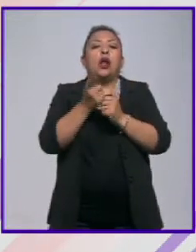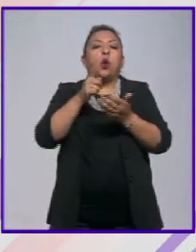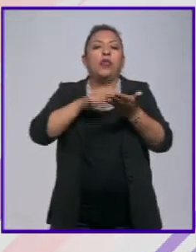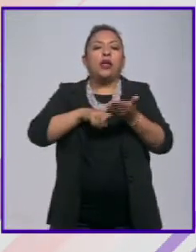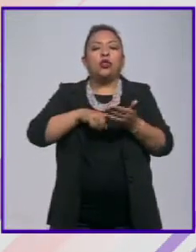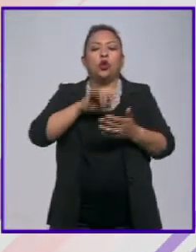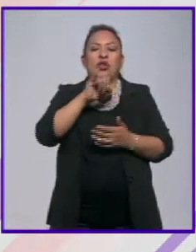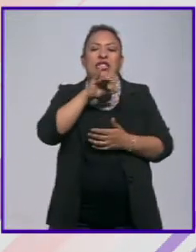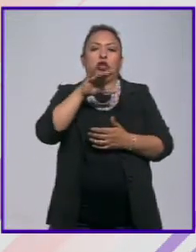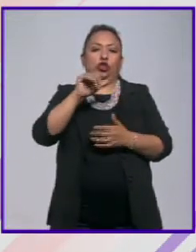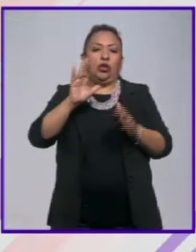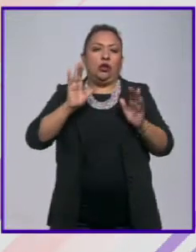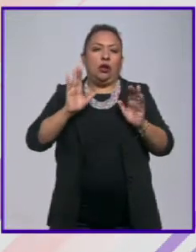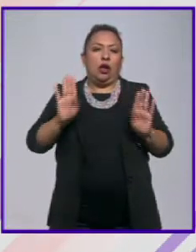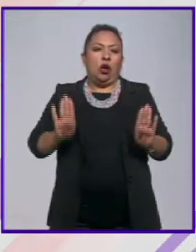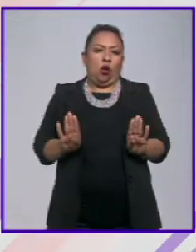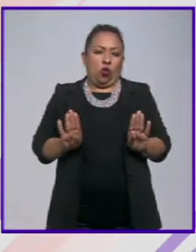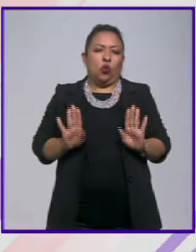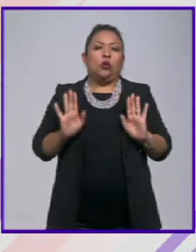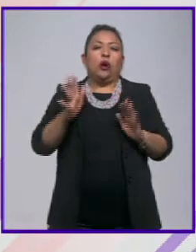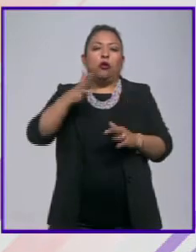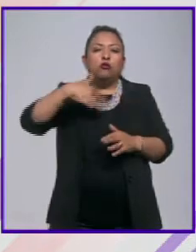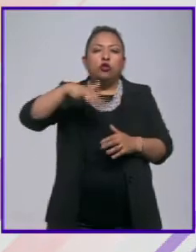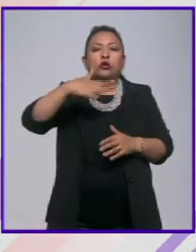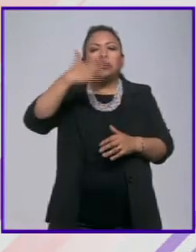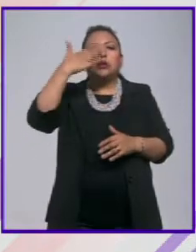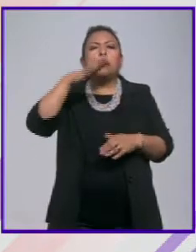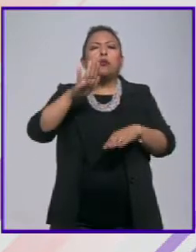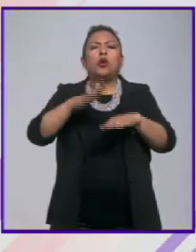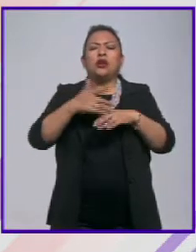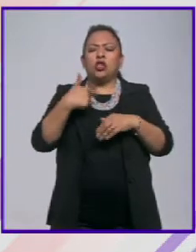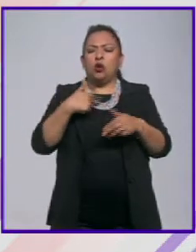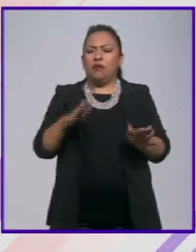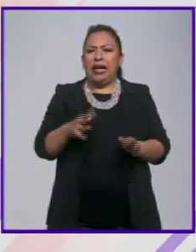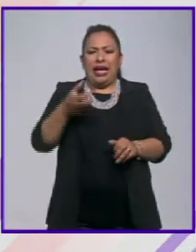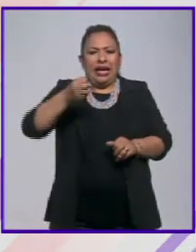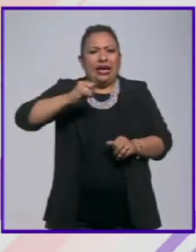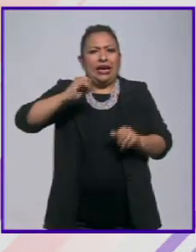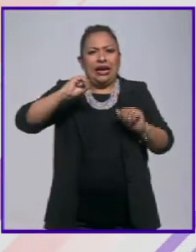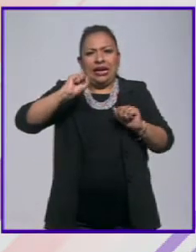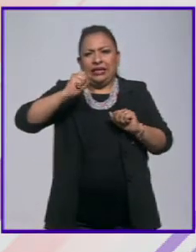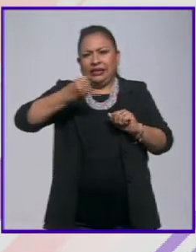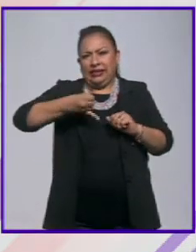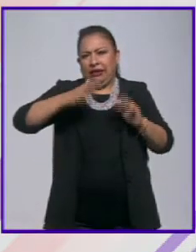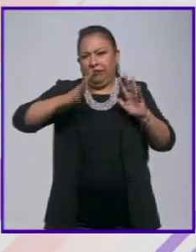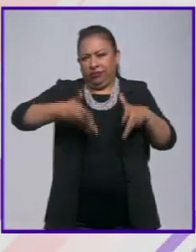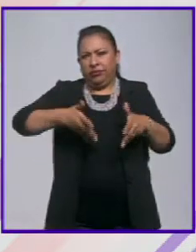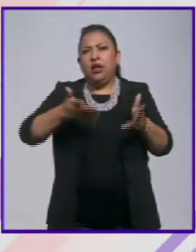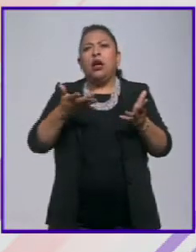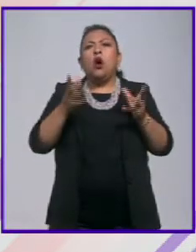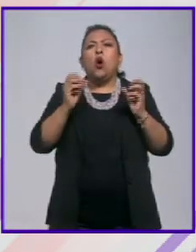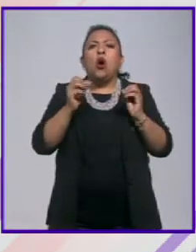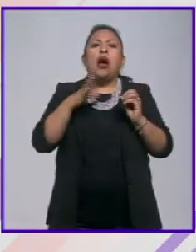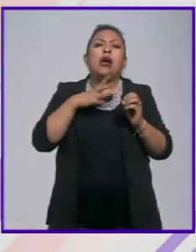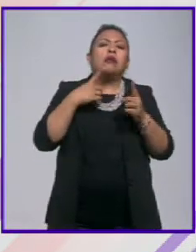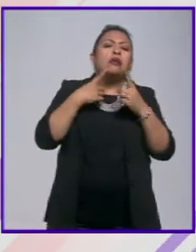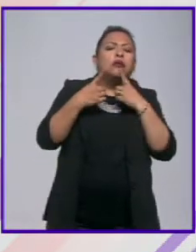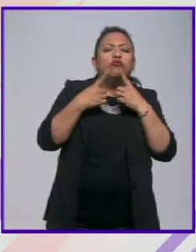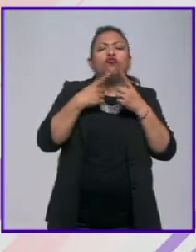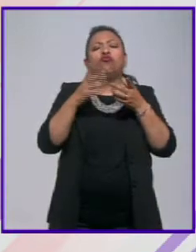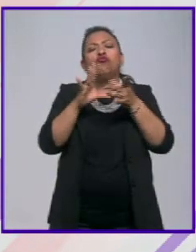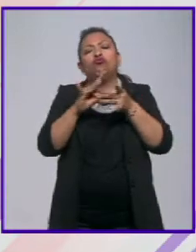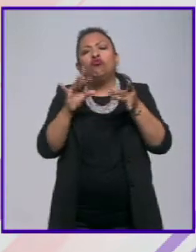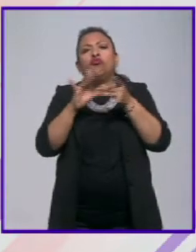inconsciente de la conducta que es esta búsqueda de saber por qué nos comportamos de una forma y ahí digamos con estas pláticas